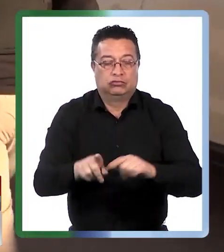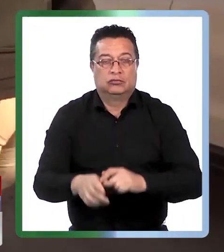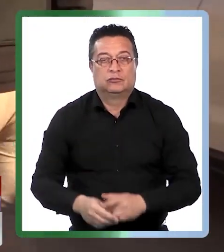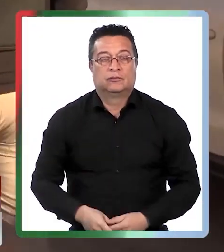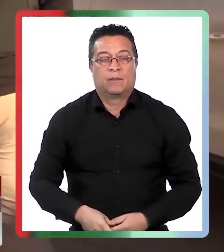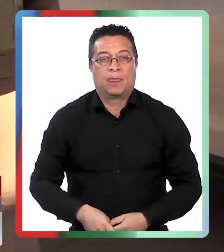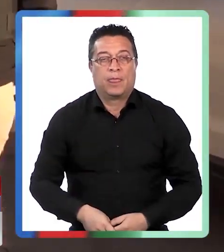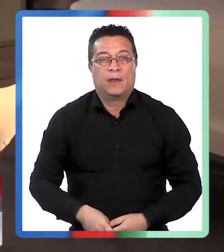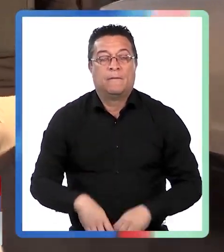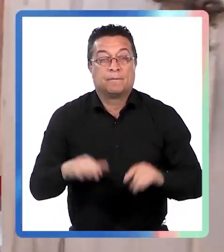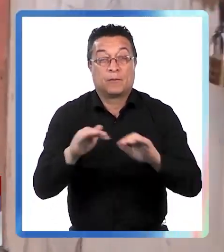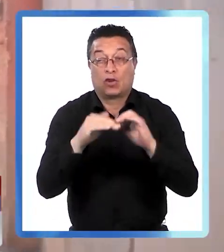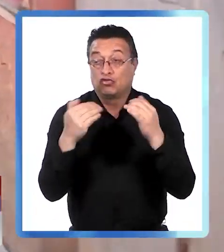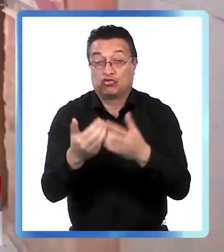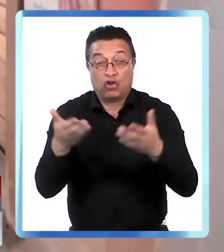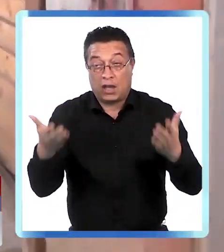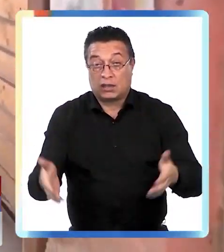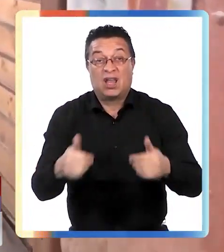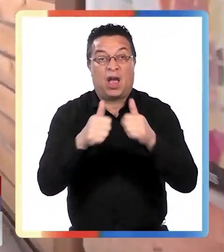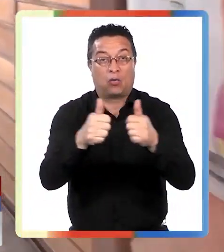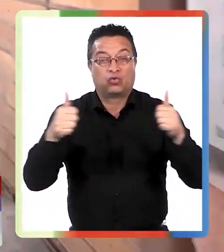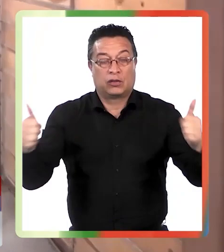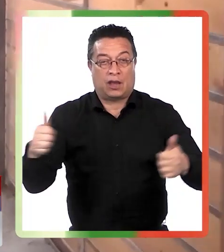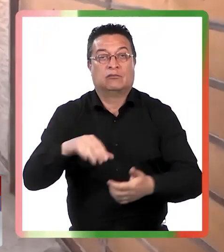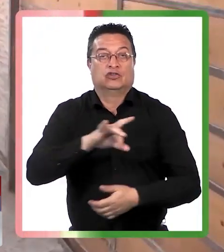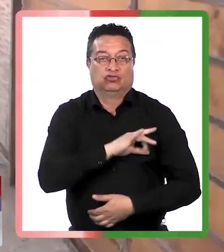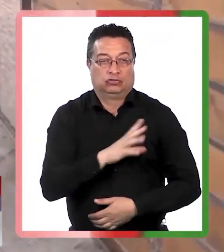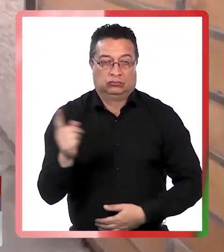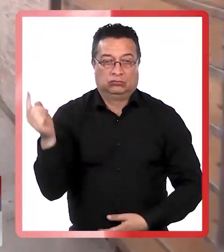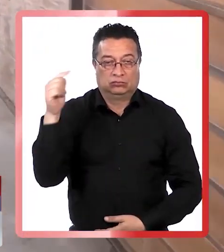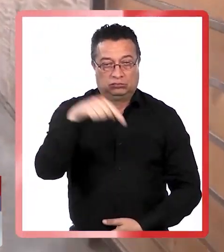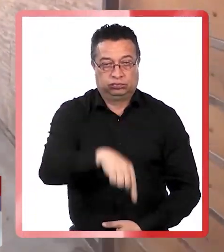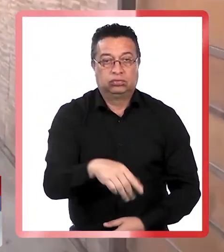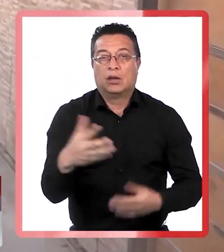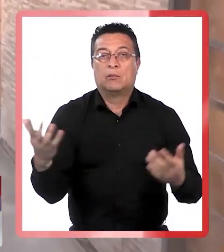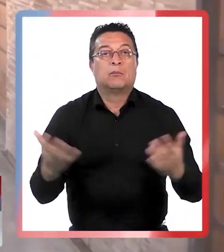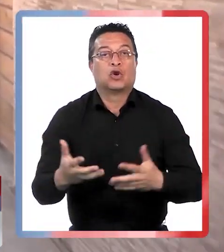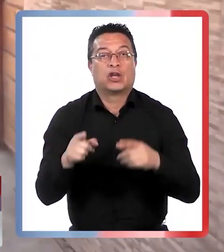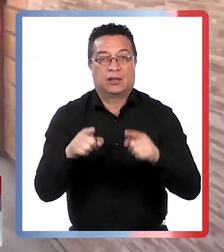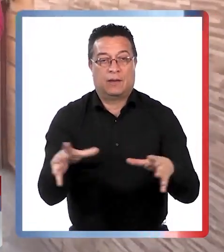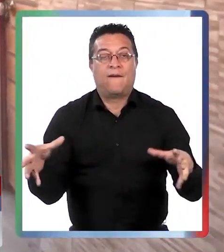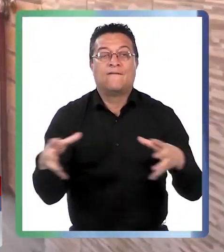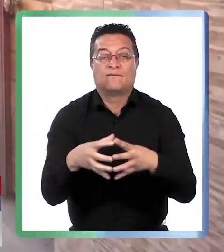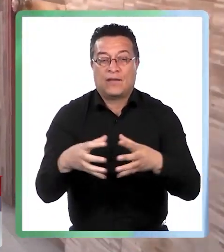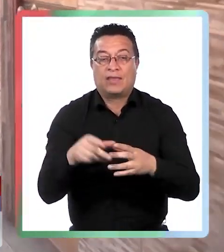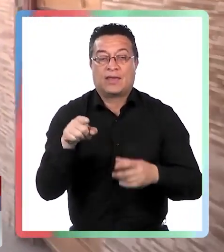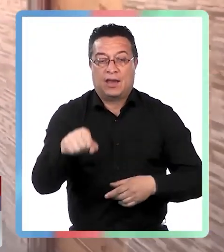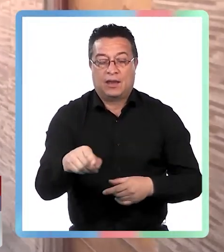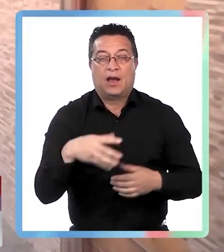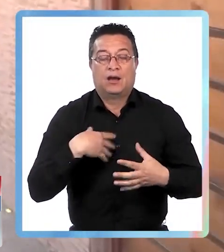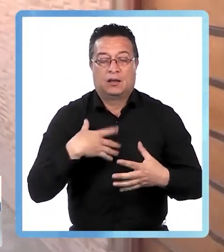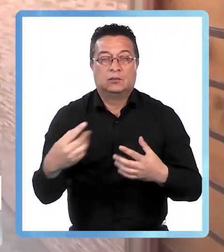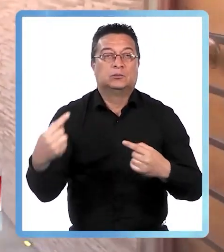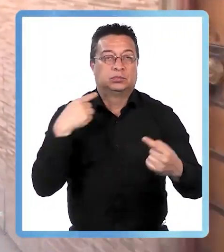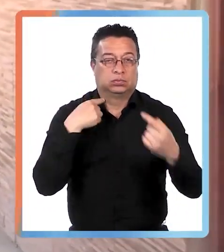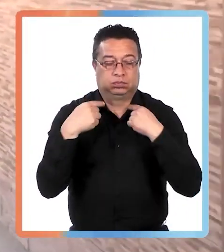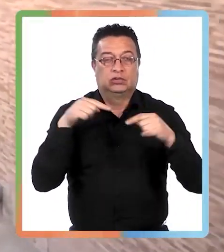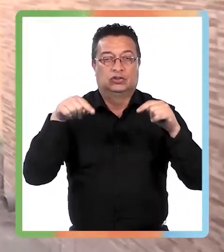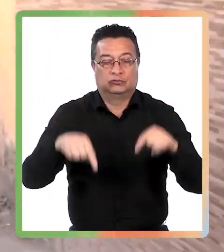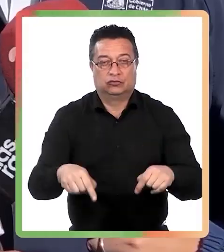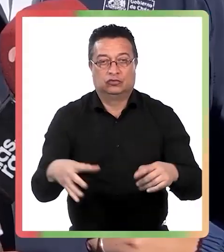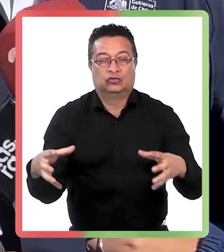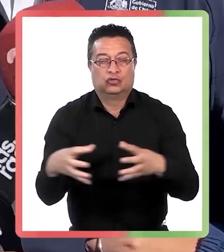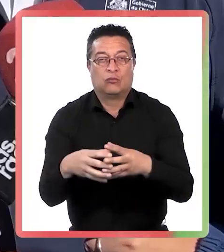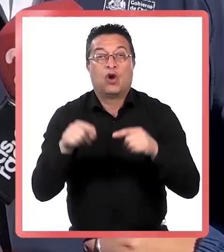Por eso estamos todos aquí, autoridades del país, por el tipo de banda que se está golpeando en esta